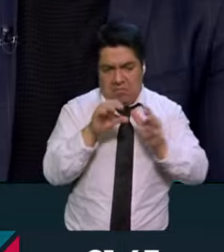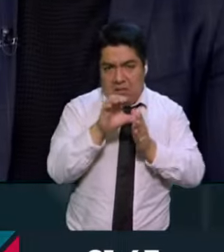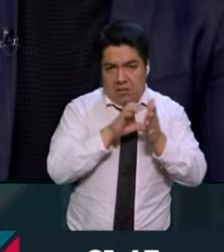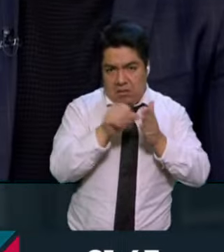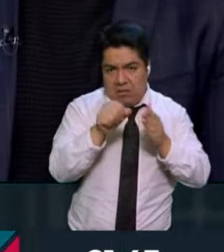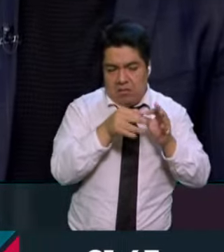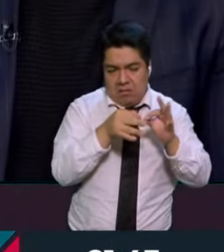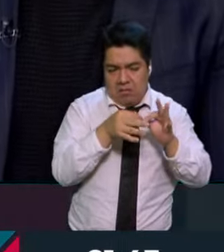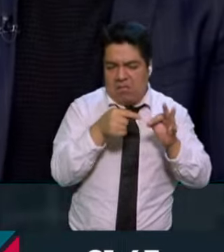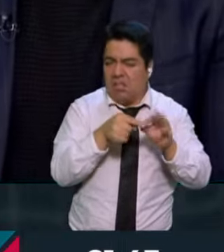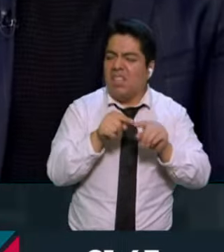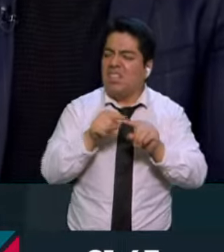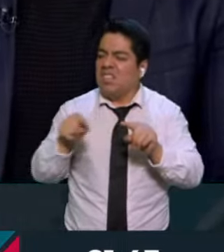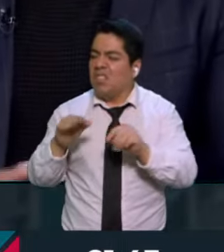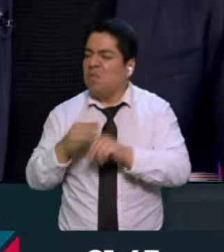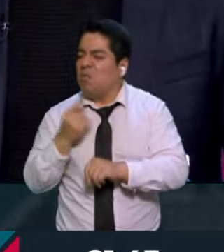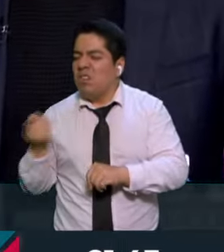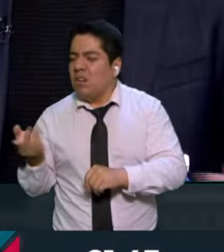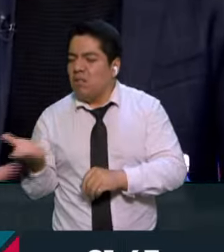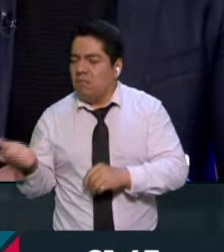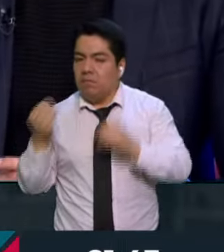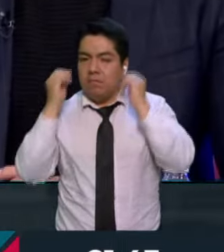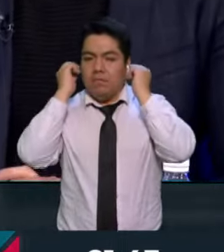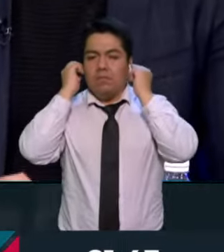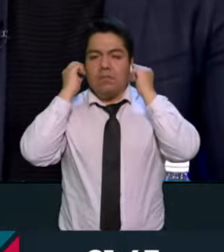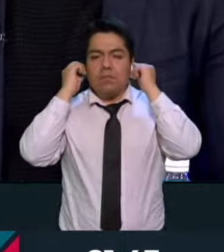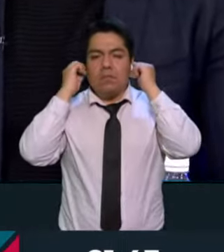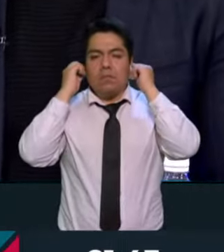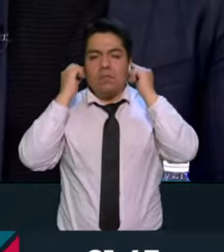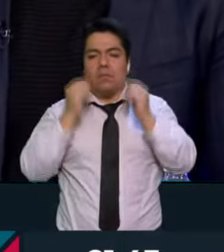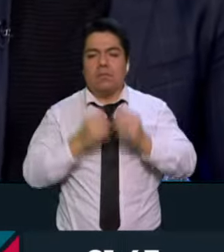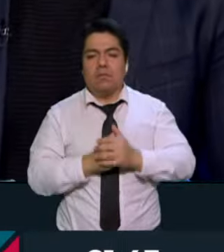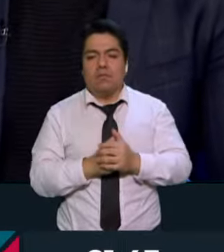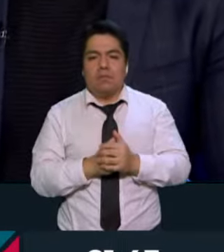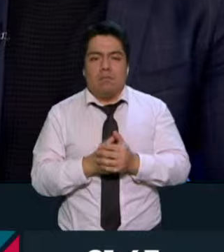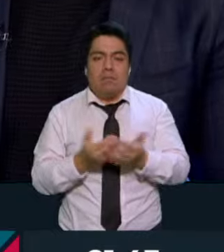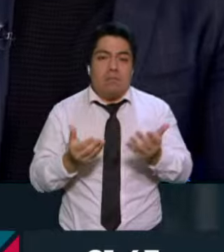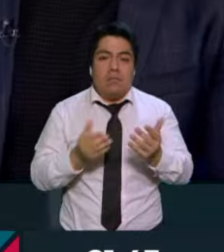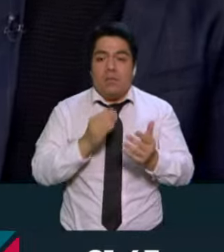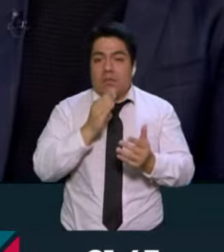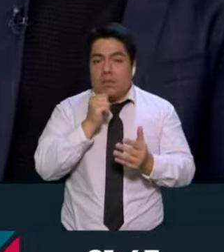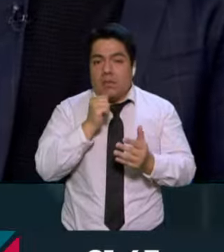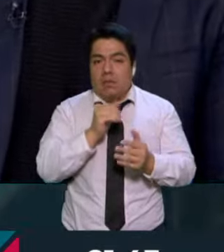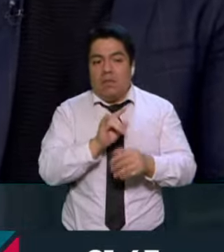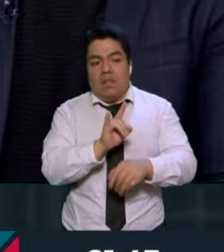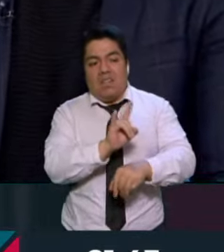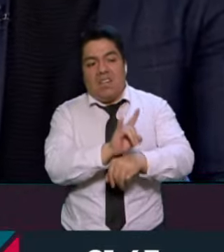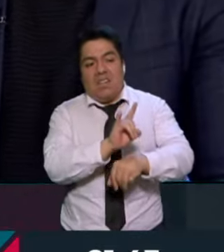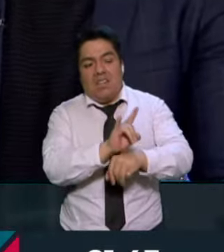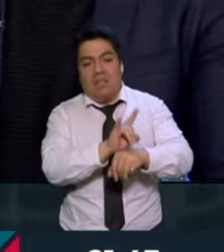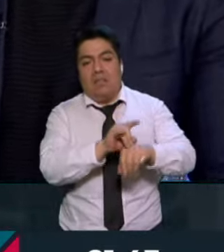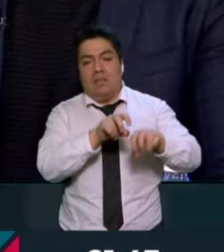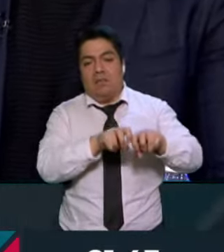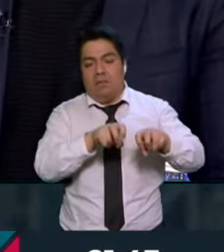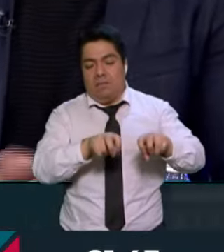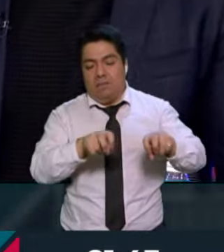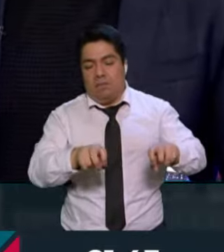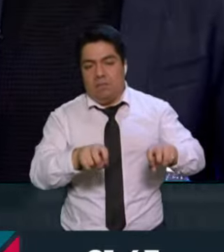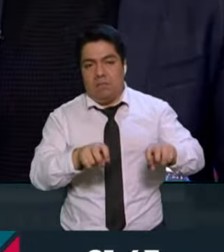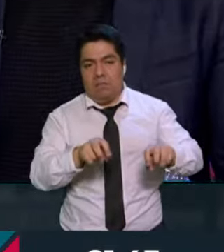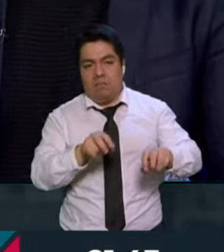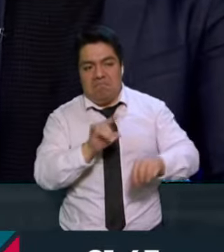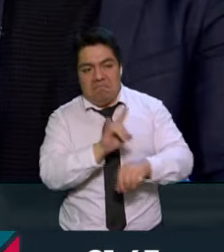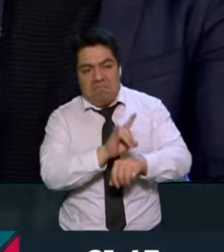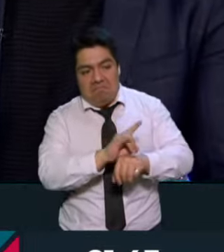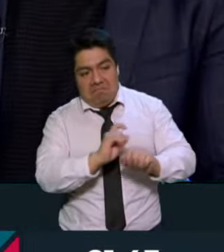ahorita planteaba Hamlet? Sí, que no se pueden otorgar curules ficticias a quienes no las obtuvieron en las urnas. Eso